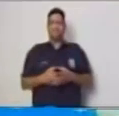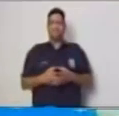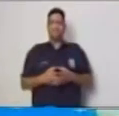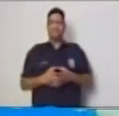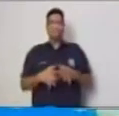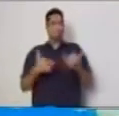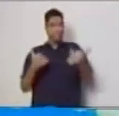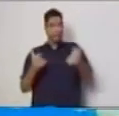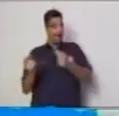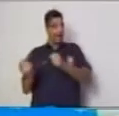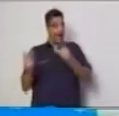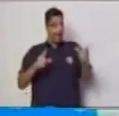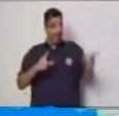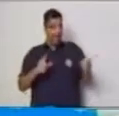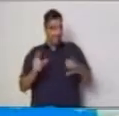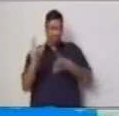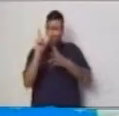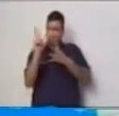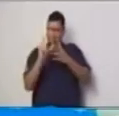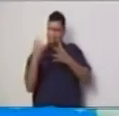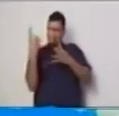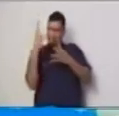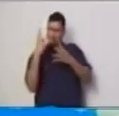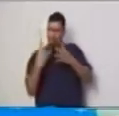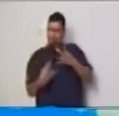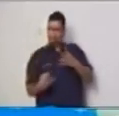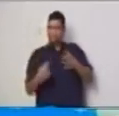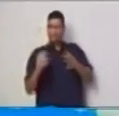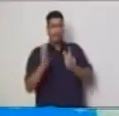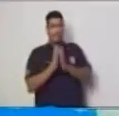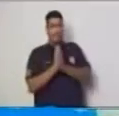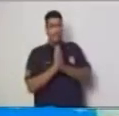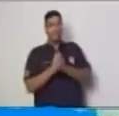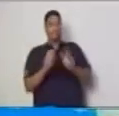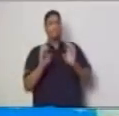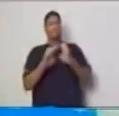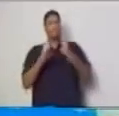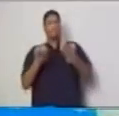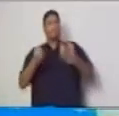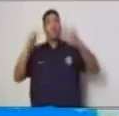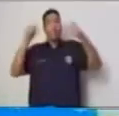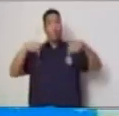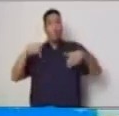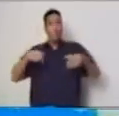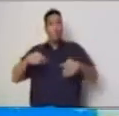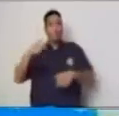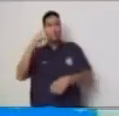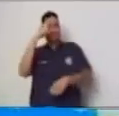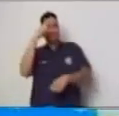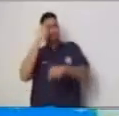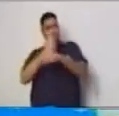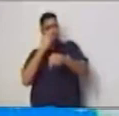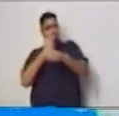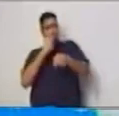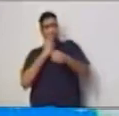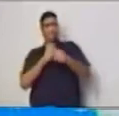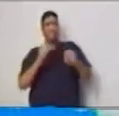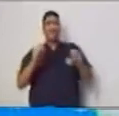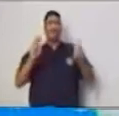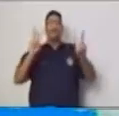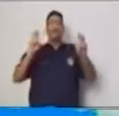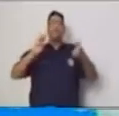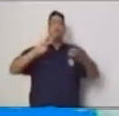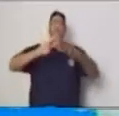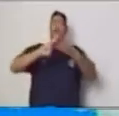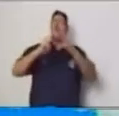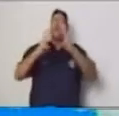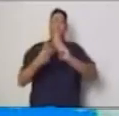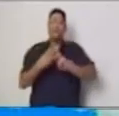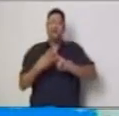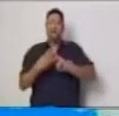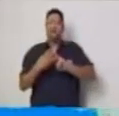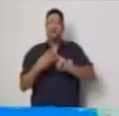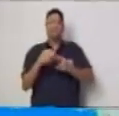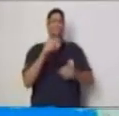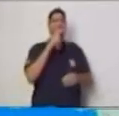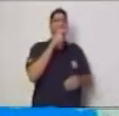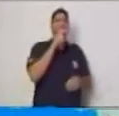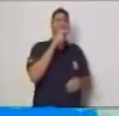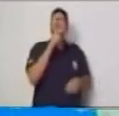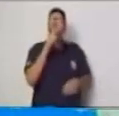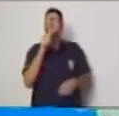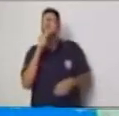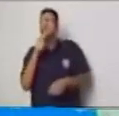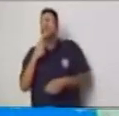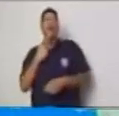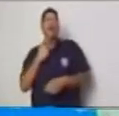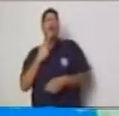tienes tus materiales? Perfecto. El día de hoy estaremos sumergidos en el mundo de la matemática. Levantemos la mano para